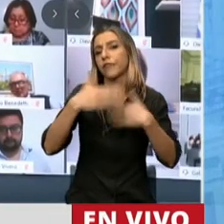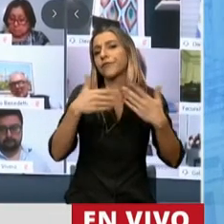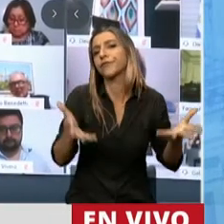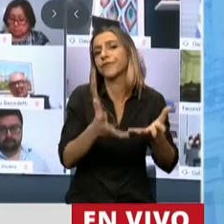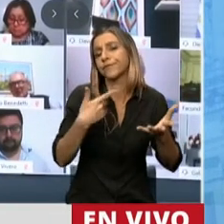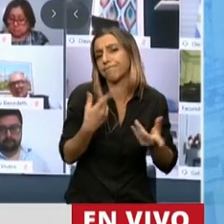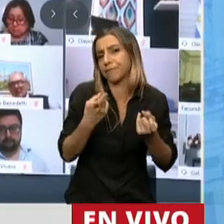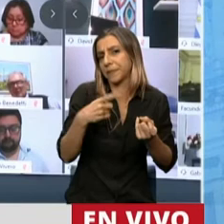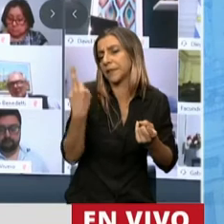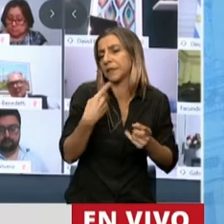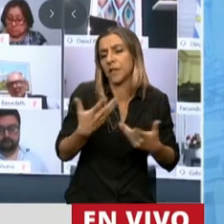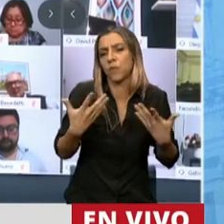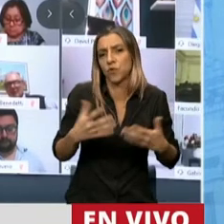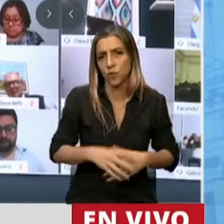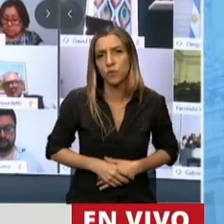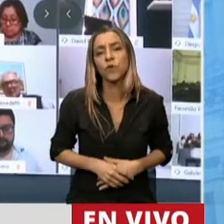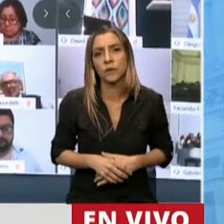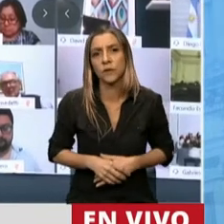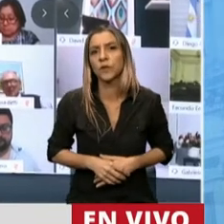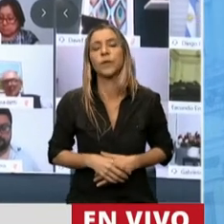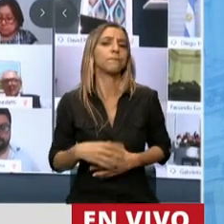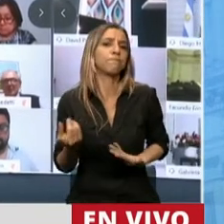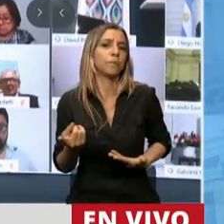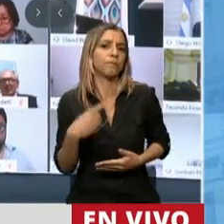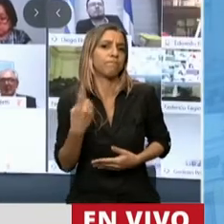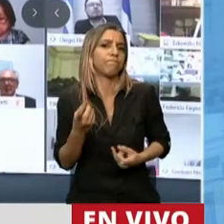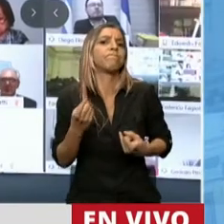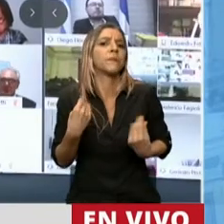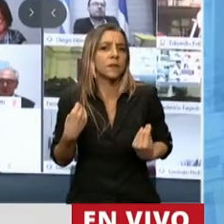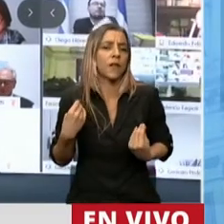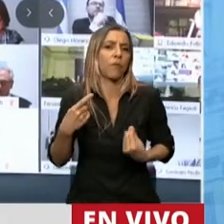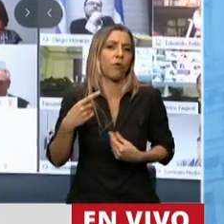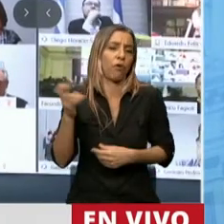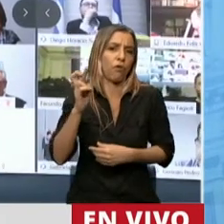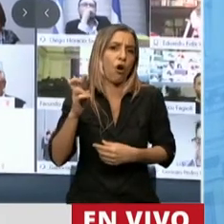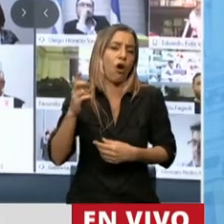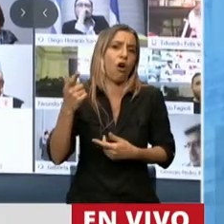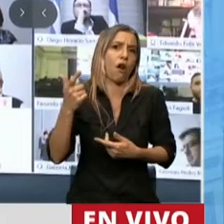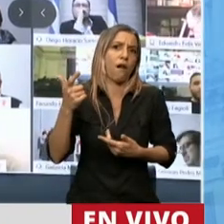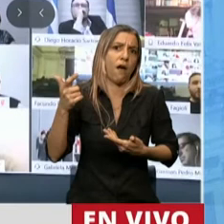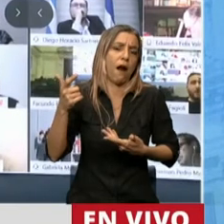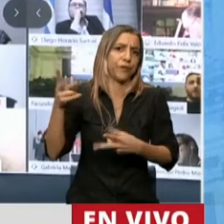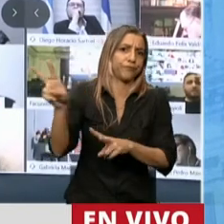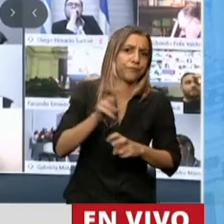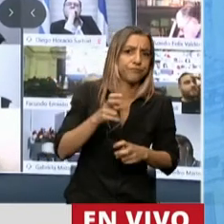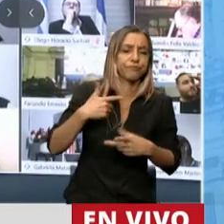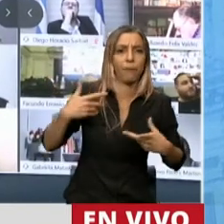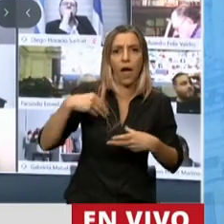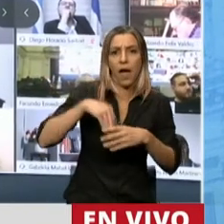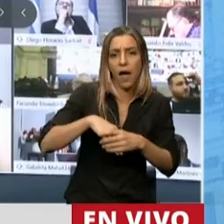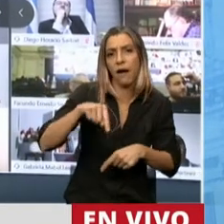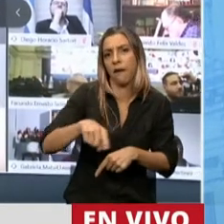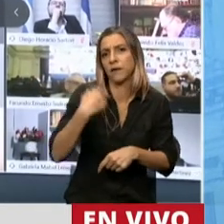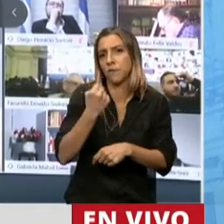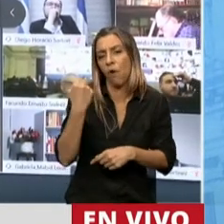nuestro país por su capacidad de generación de divisas, por su capacidad generadora de puestos de trabajo